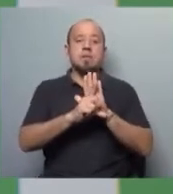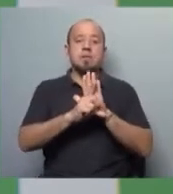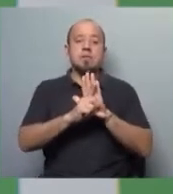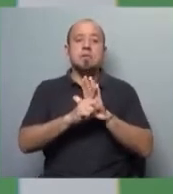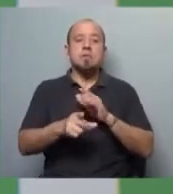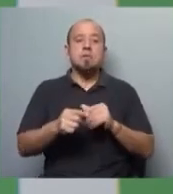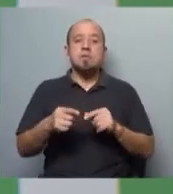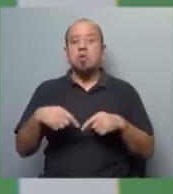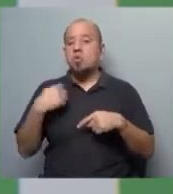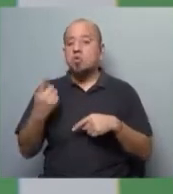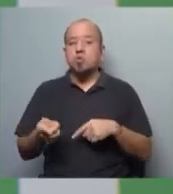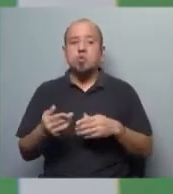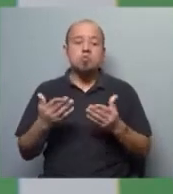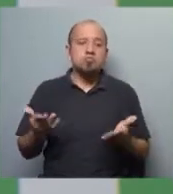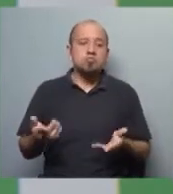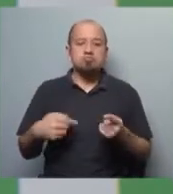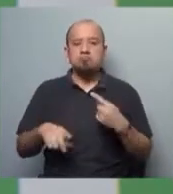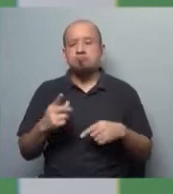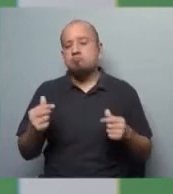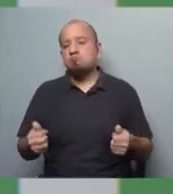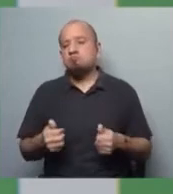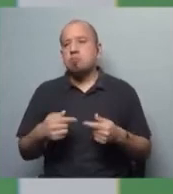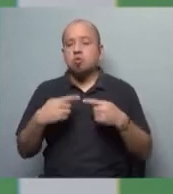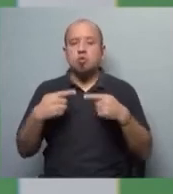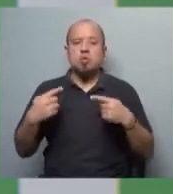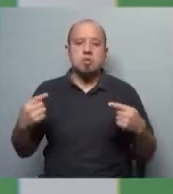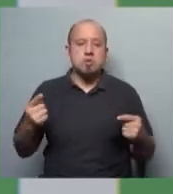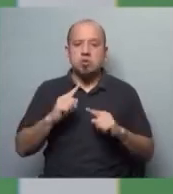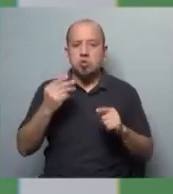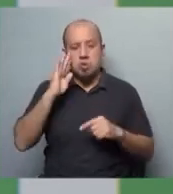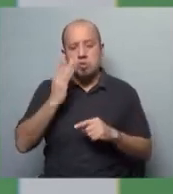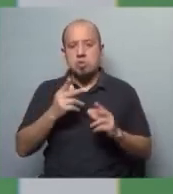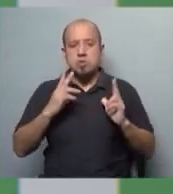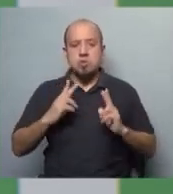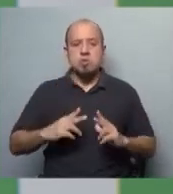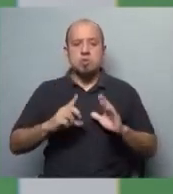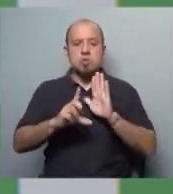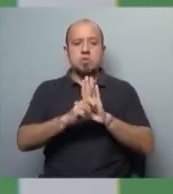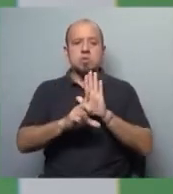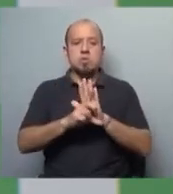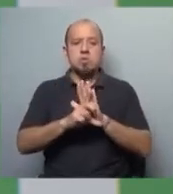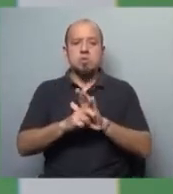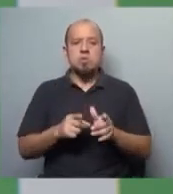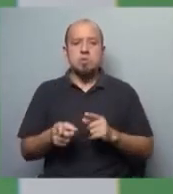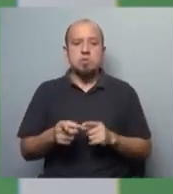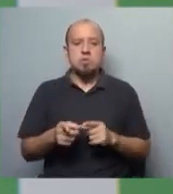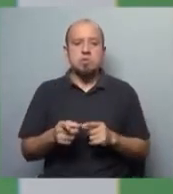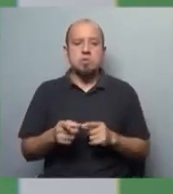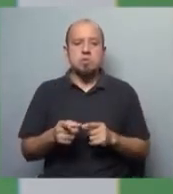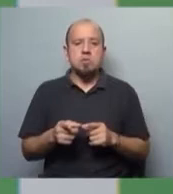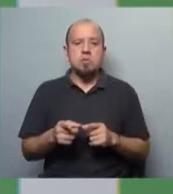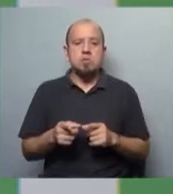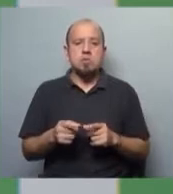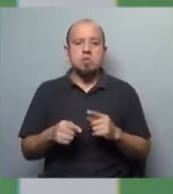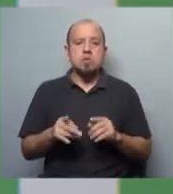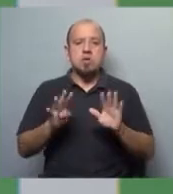el resto de la actividad gira en términos de actividades no reconocidas formalmente como legales. O sea,